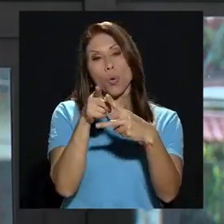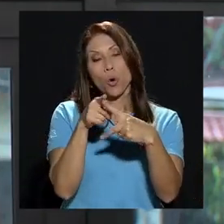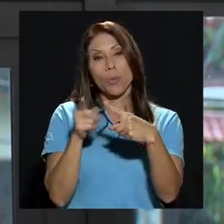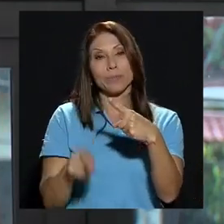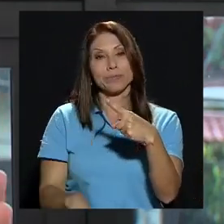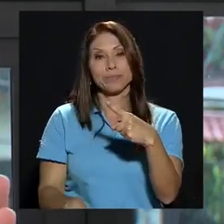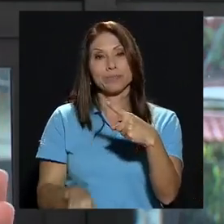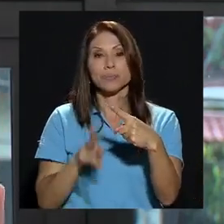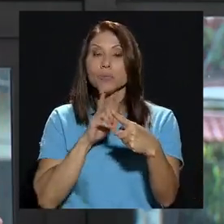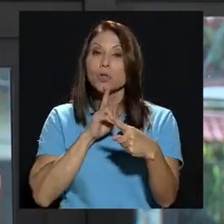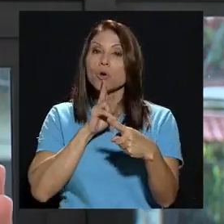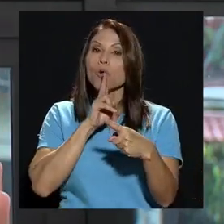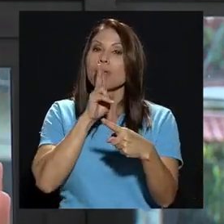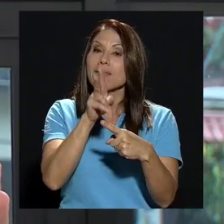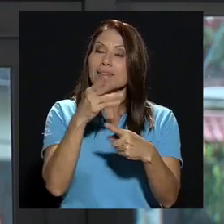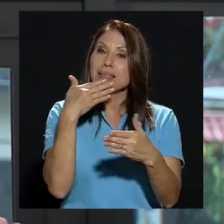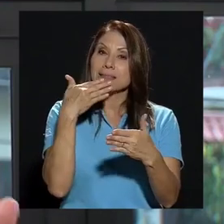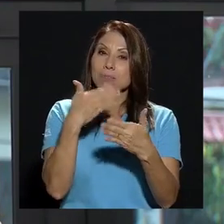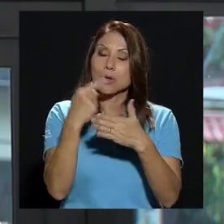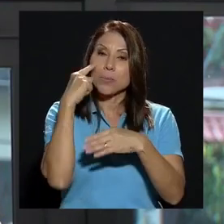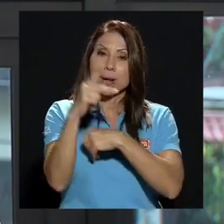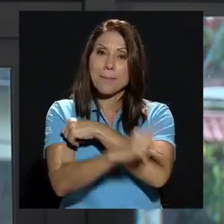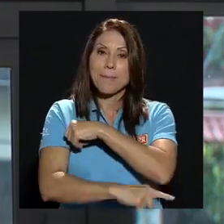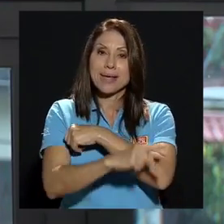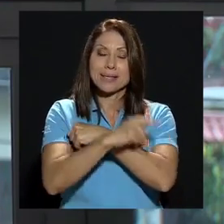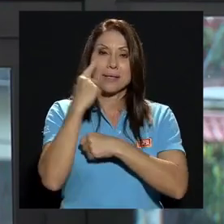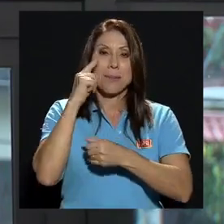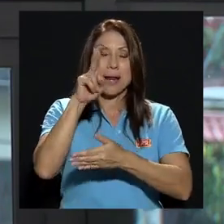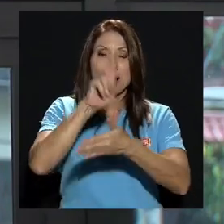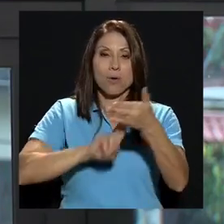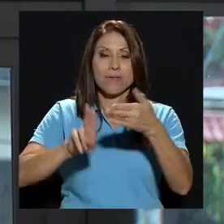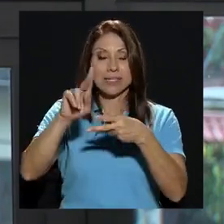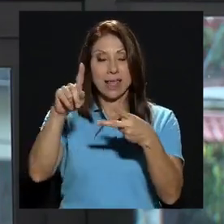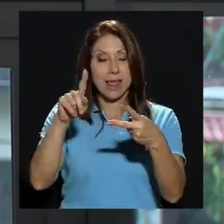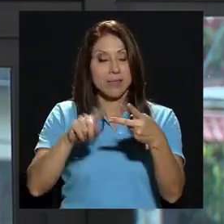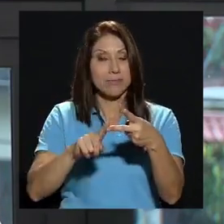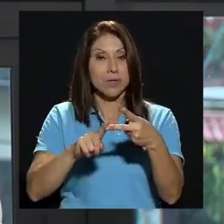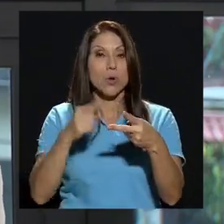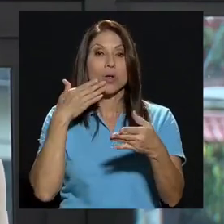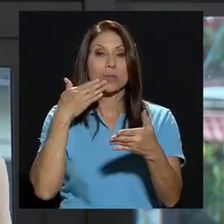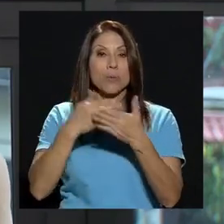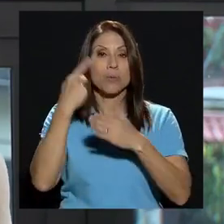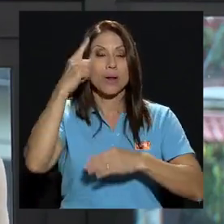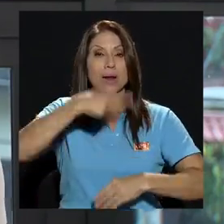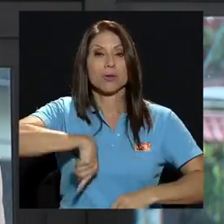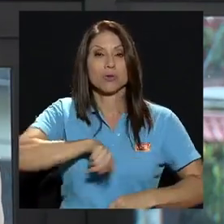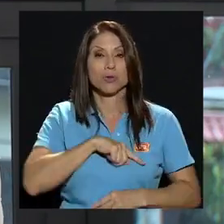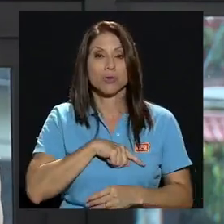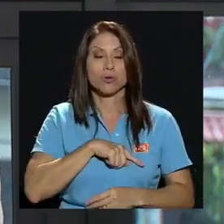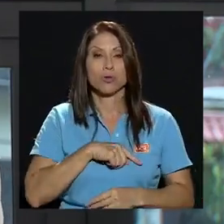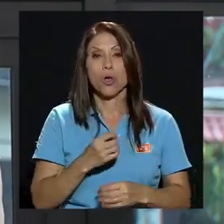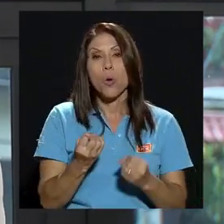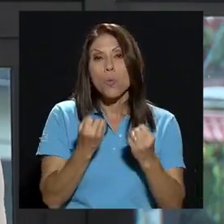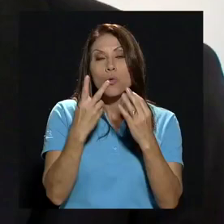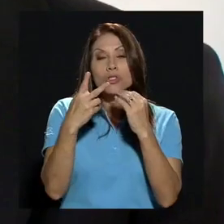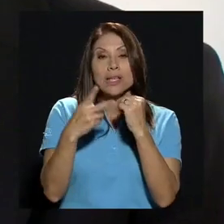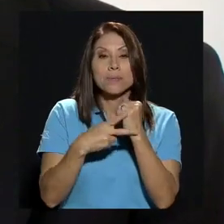de verdad le conviene al país y a la universidad y otro lo que de verdad nos conviene a nosotros y muchas veces a veces